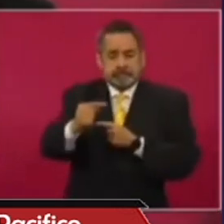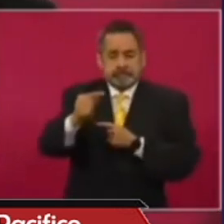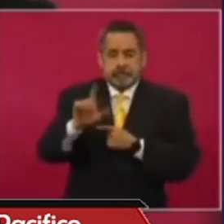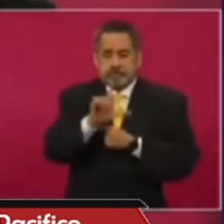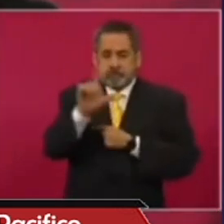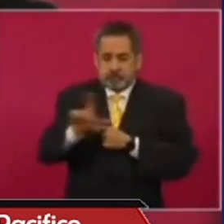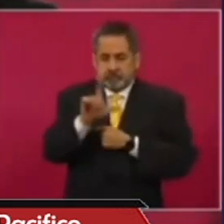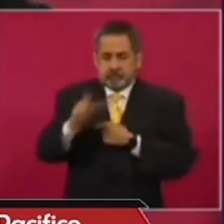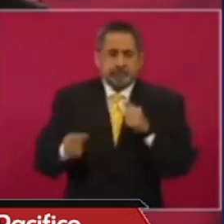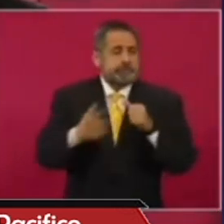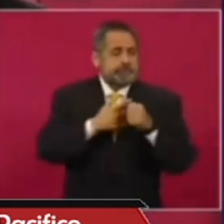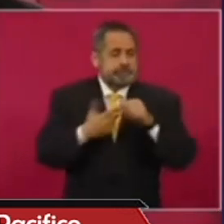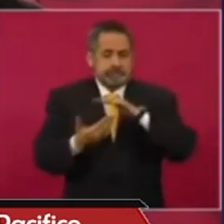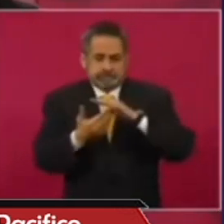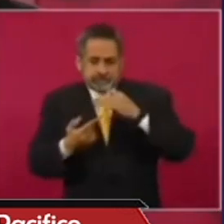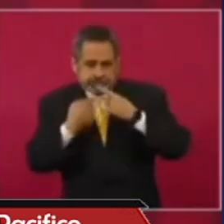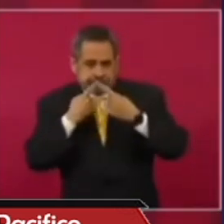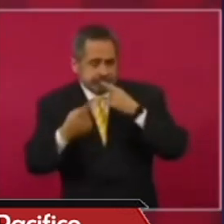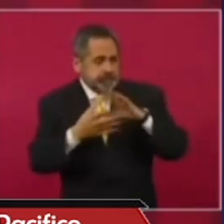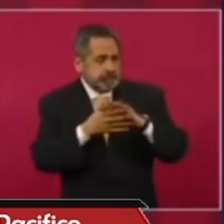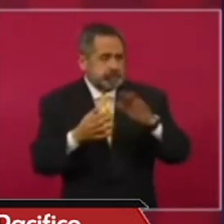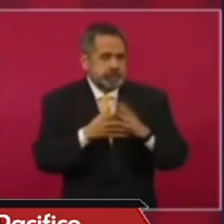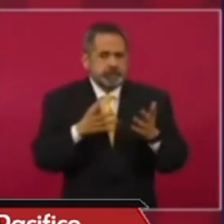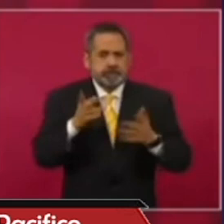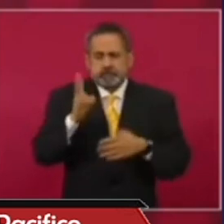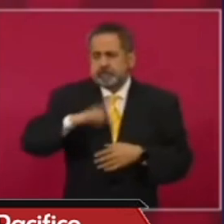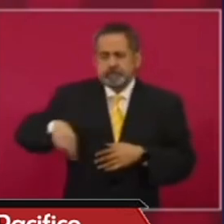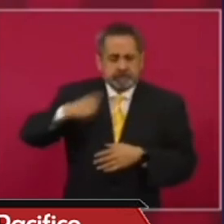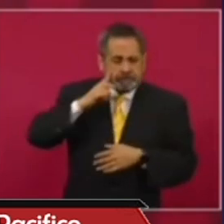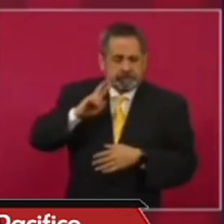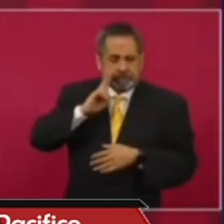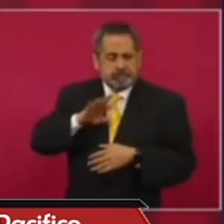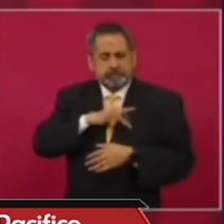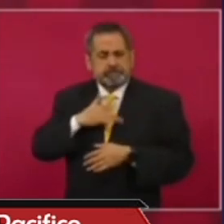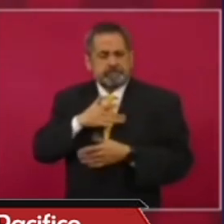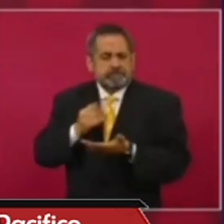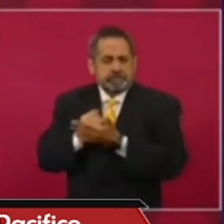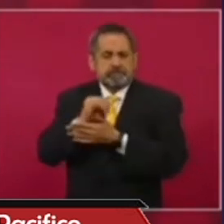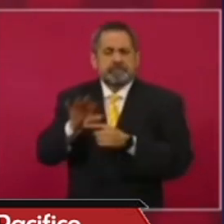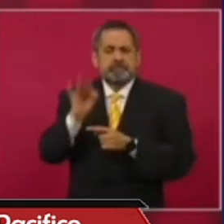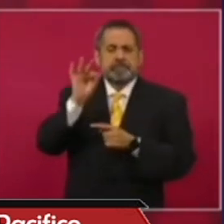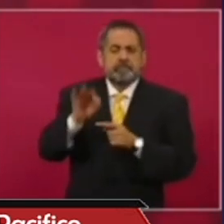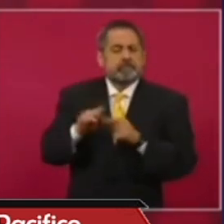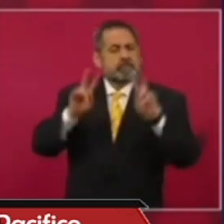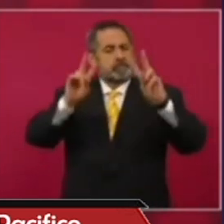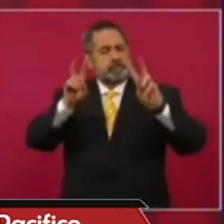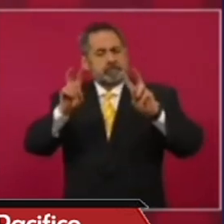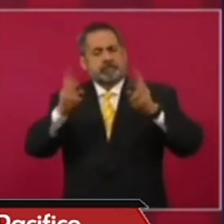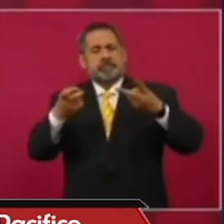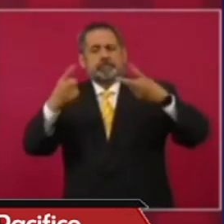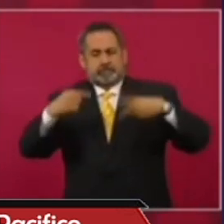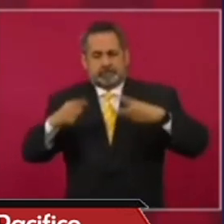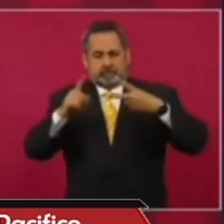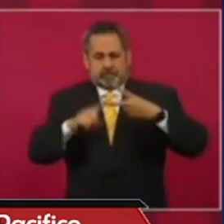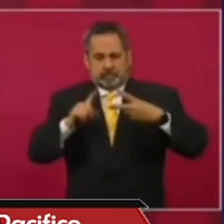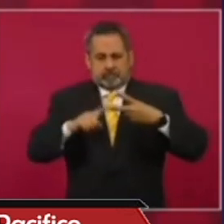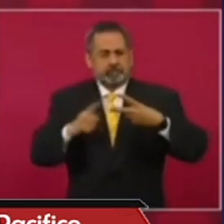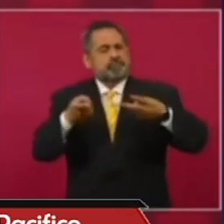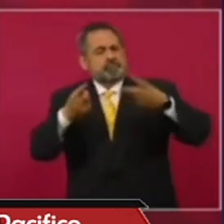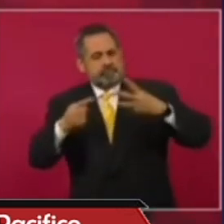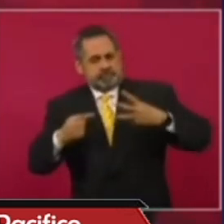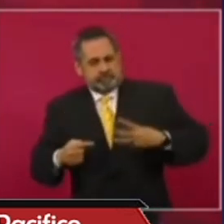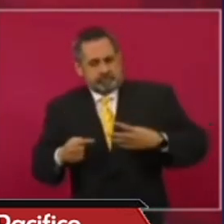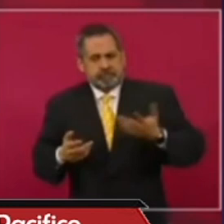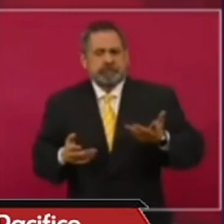esa primera mesa y estamos por definir cuál sería el segundo tema a tratar en ese día. La idea es